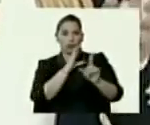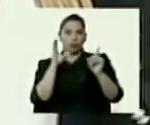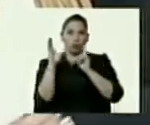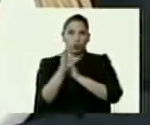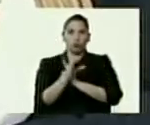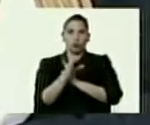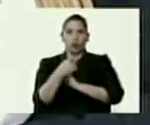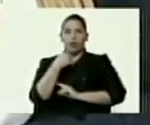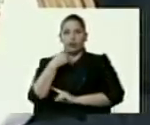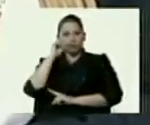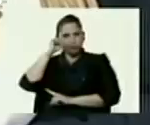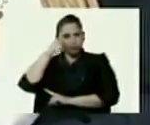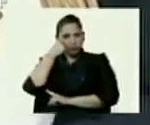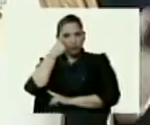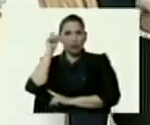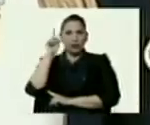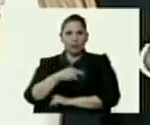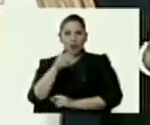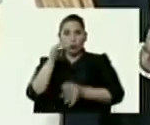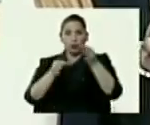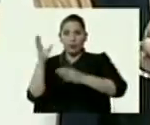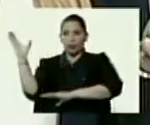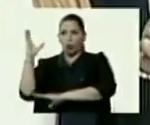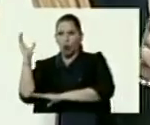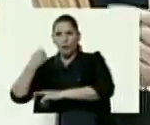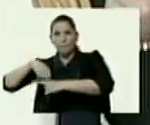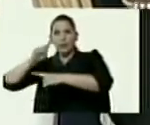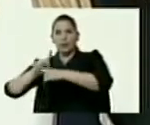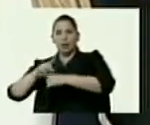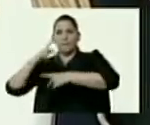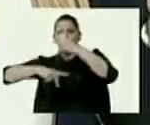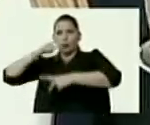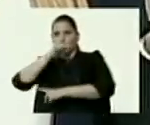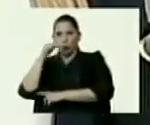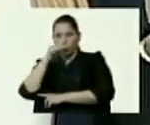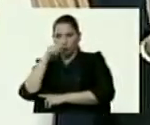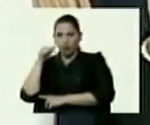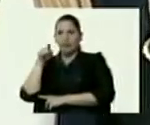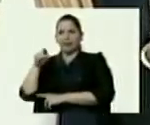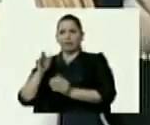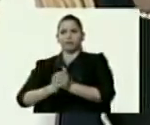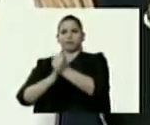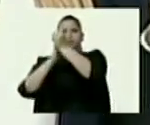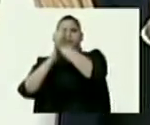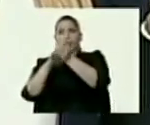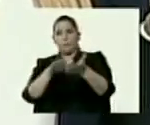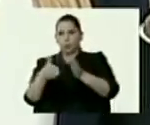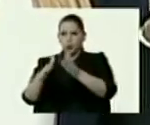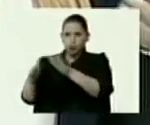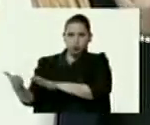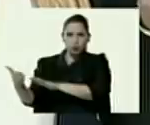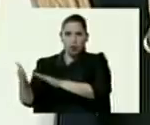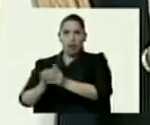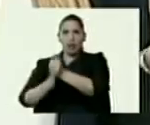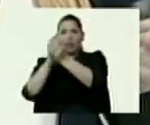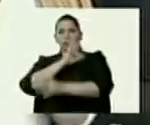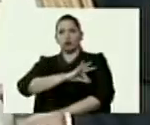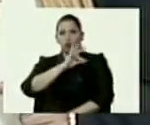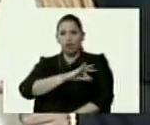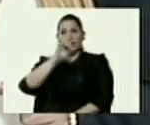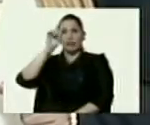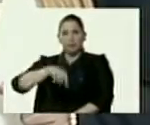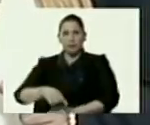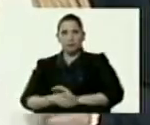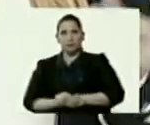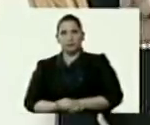y recordaba que justamente es Colombia el primer productor de cocaína, el que lidera los asesinatos de líderes sociales, pero además